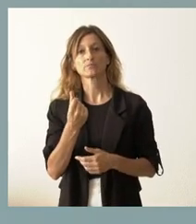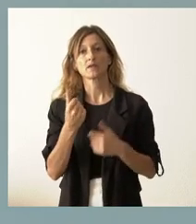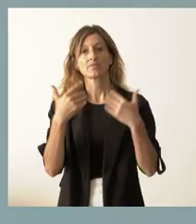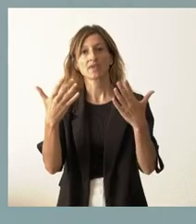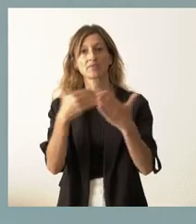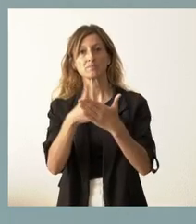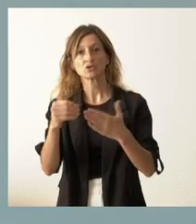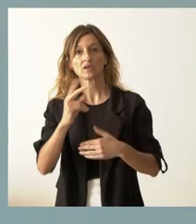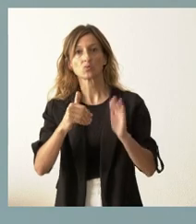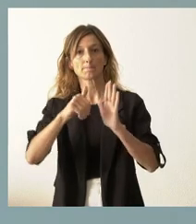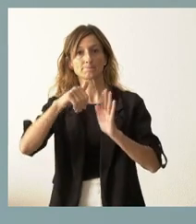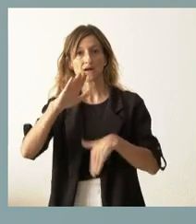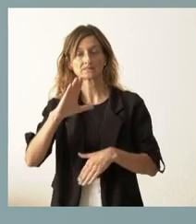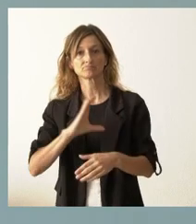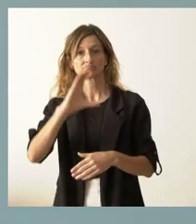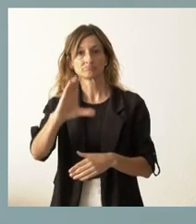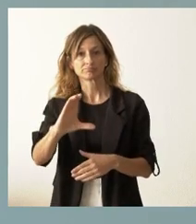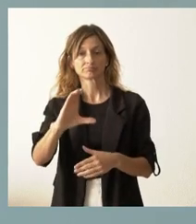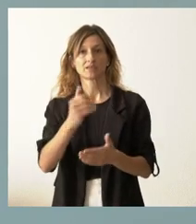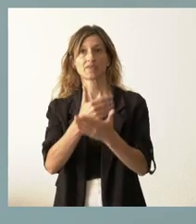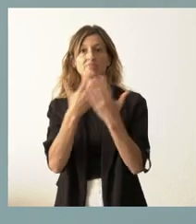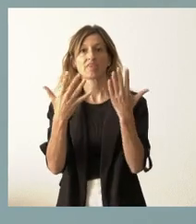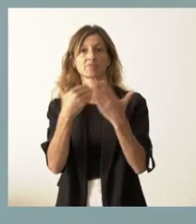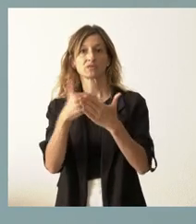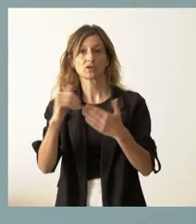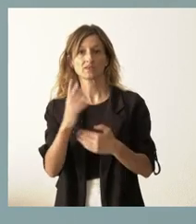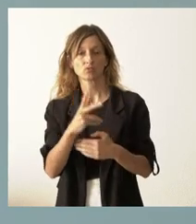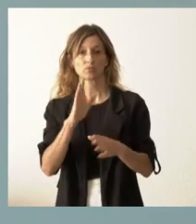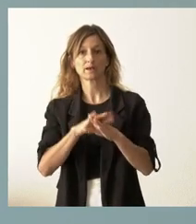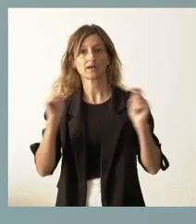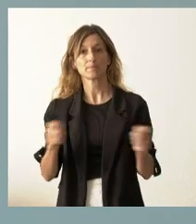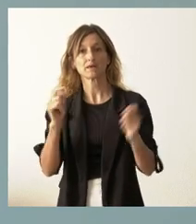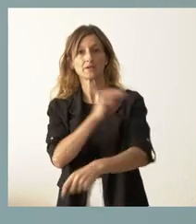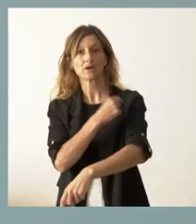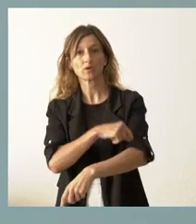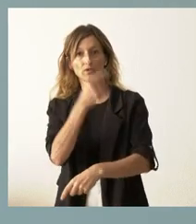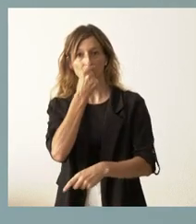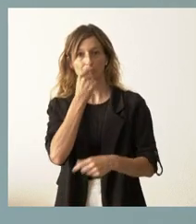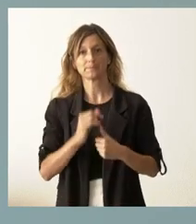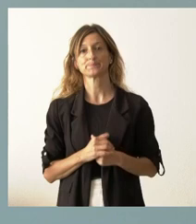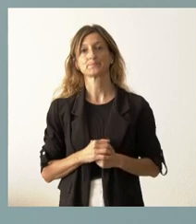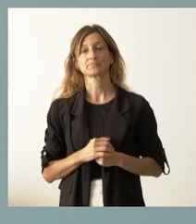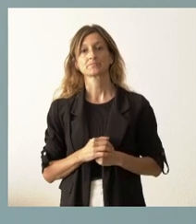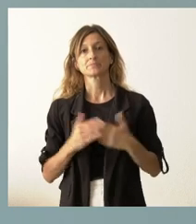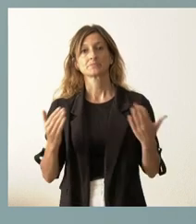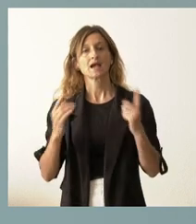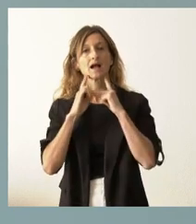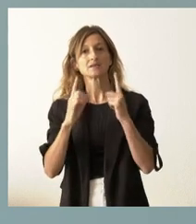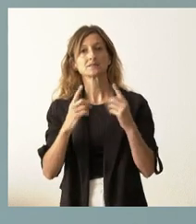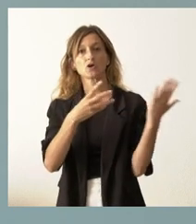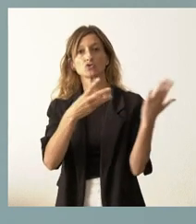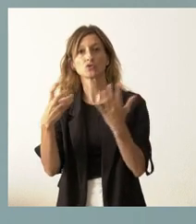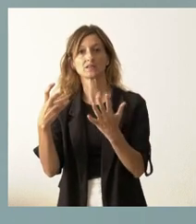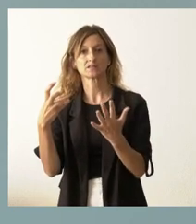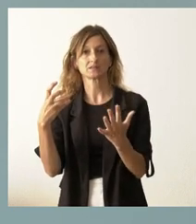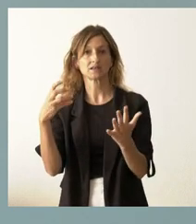millones de euros. Los destinamos, por tanto, 10 millones de euros para la campaña de la vacunación de la gripe con casi 800.000